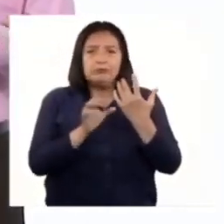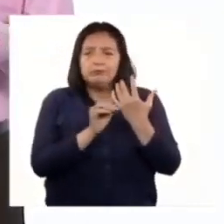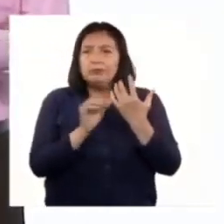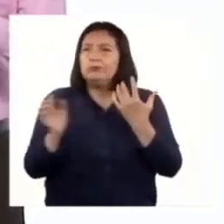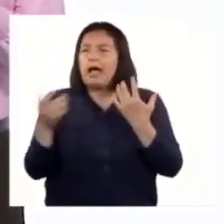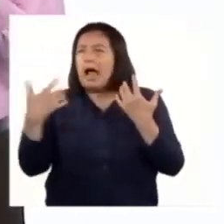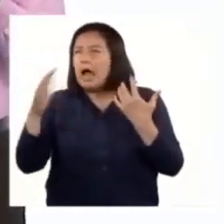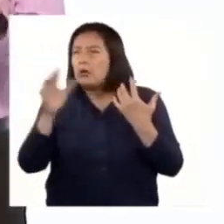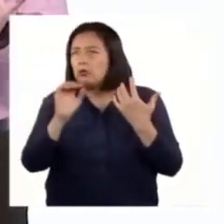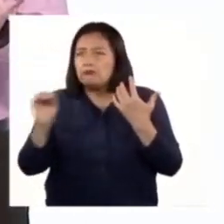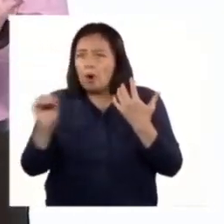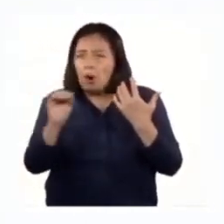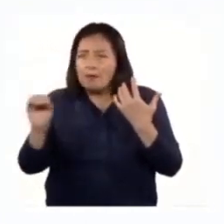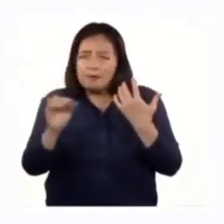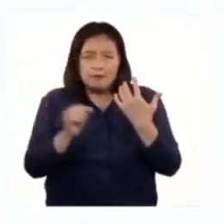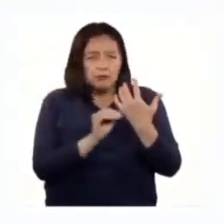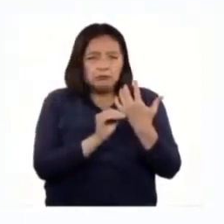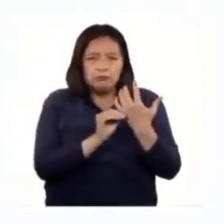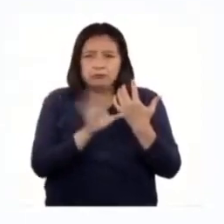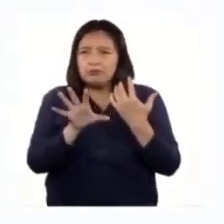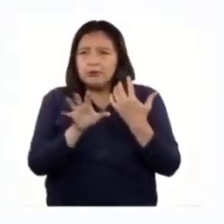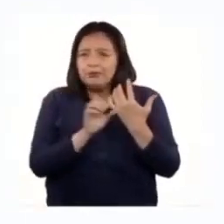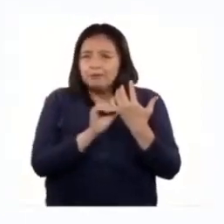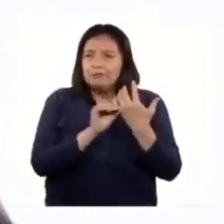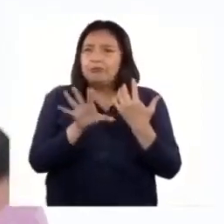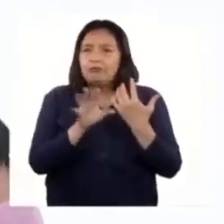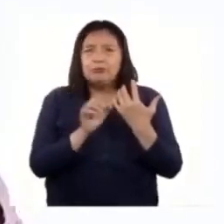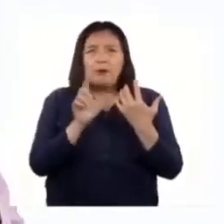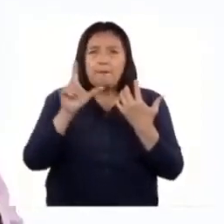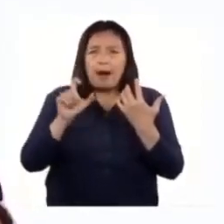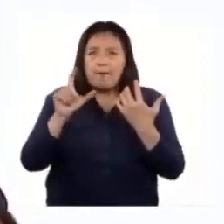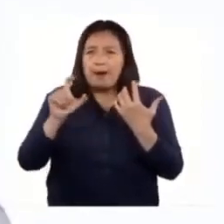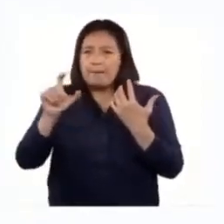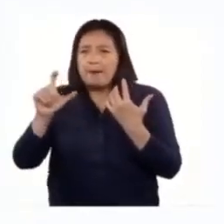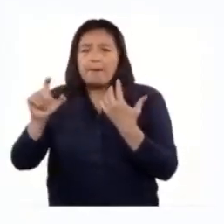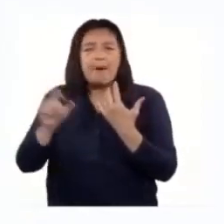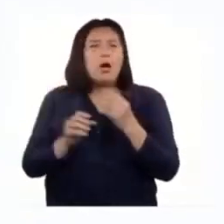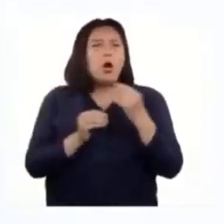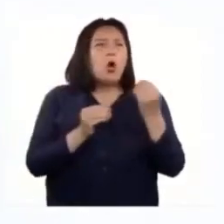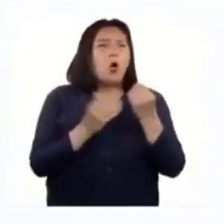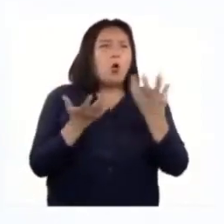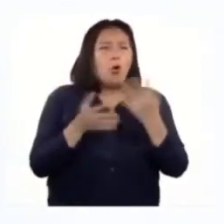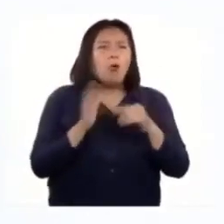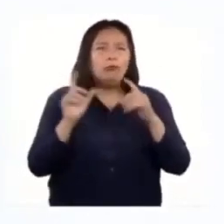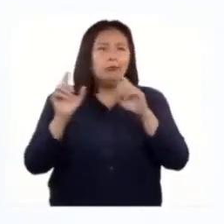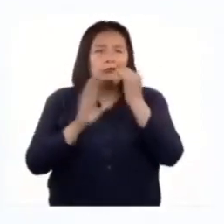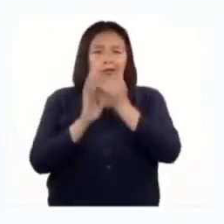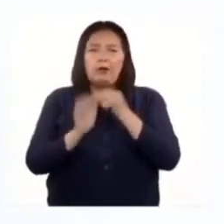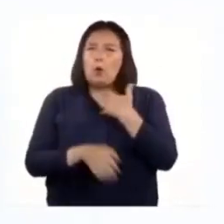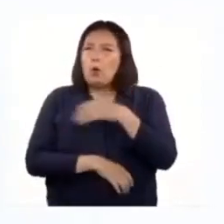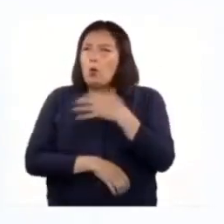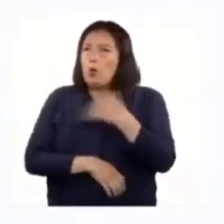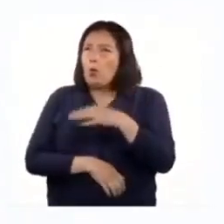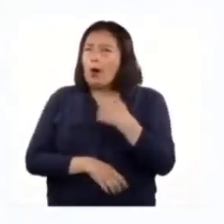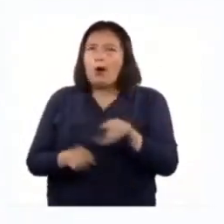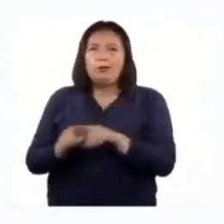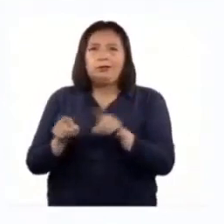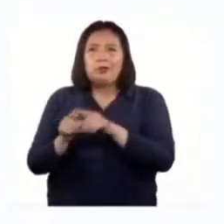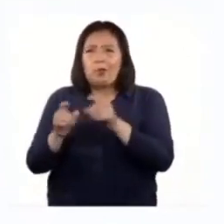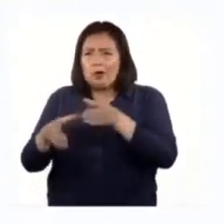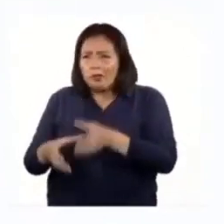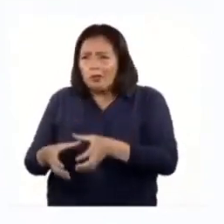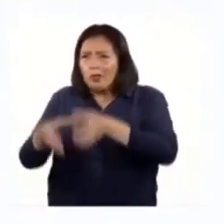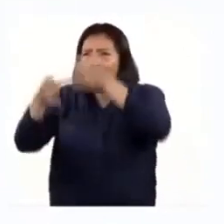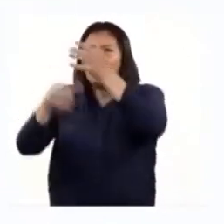detectar algún tipo de movimiento, empiezan a tomar fotografías o grabar. B. Se parece a un tronco. B.